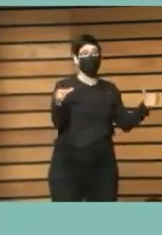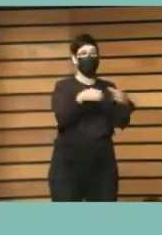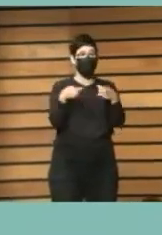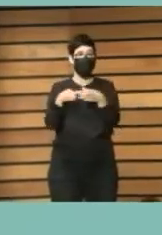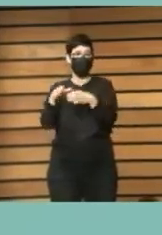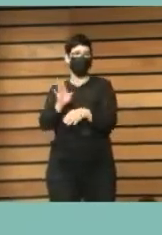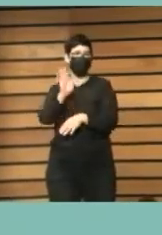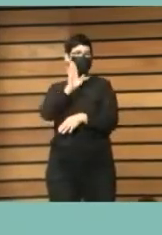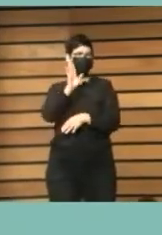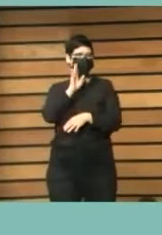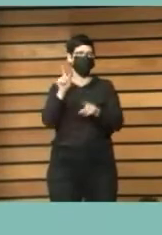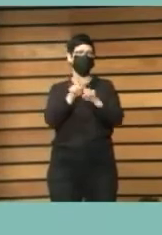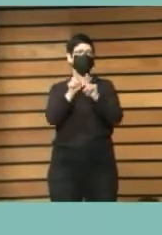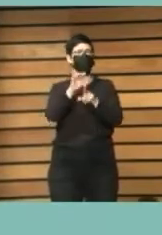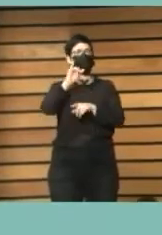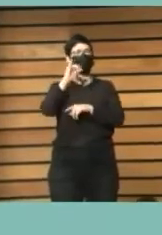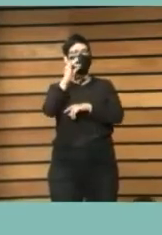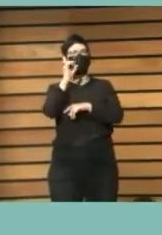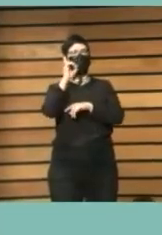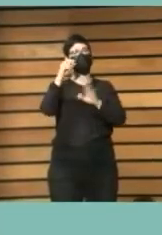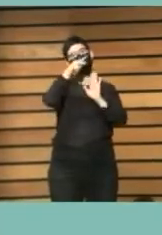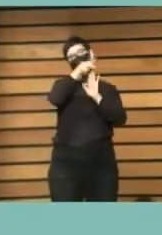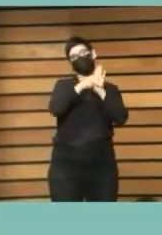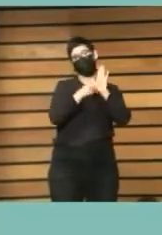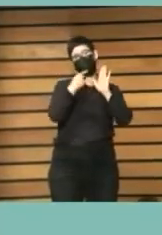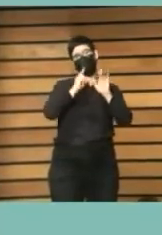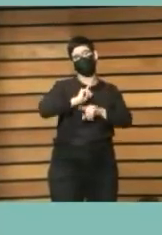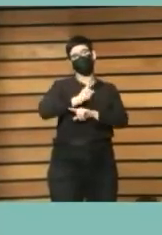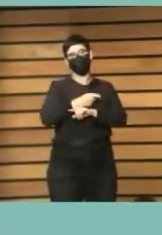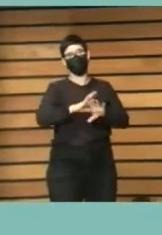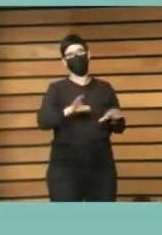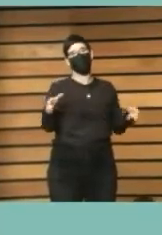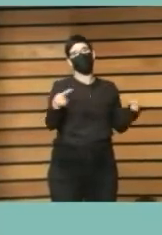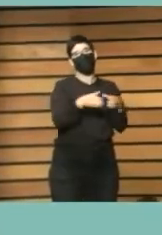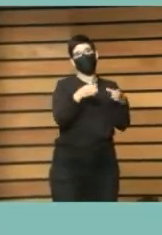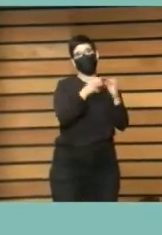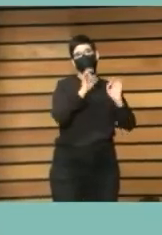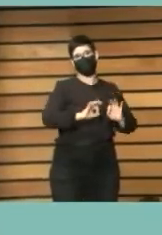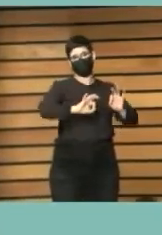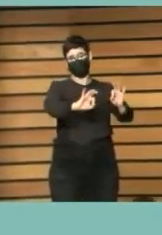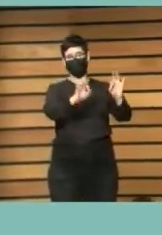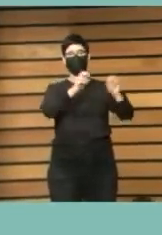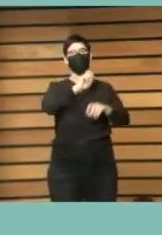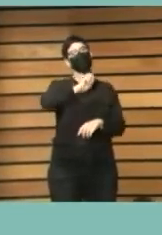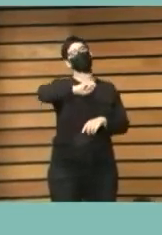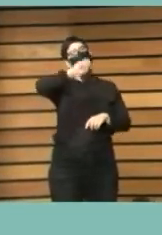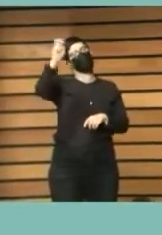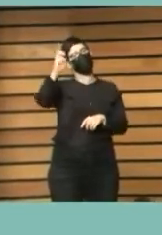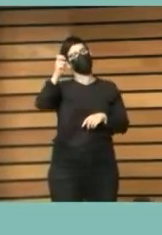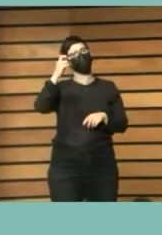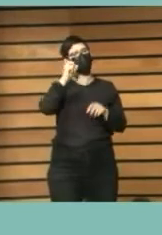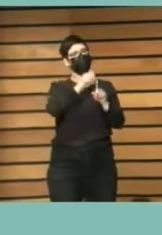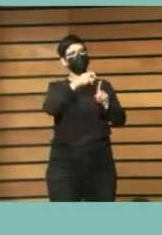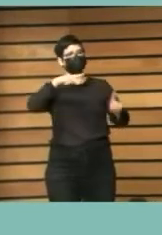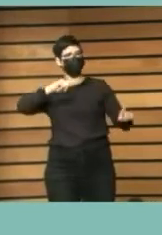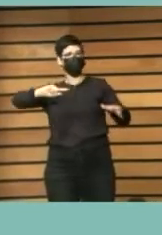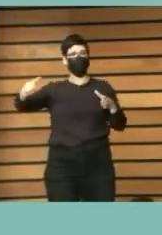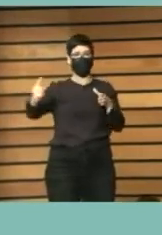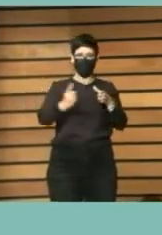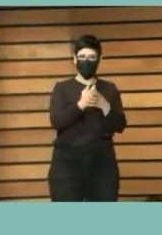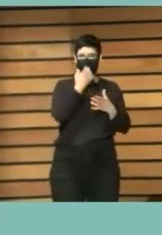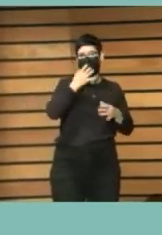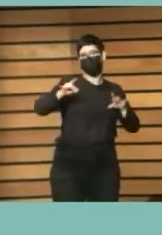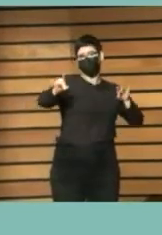tradicional por la ISO los colectivos con necesidades especiales pero también otras miradas de inclusión como la territorial la